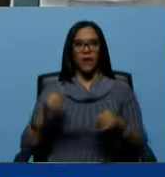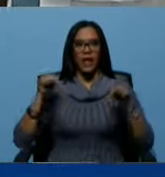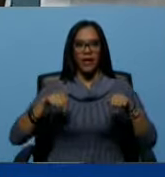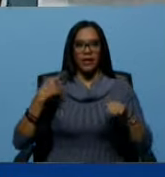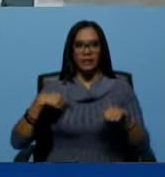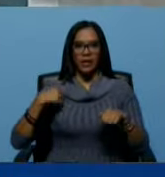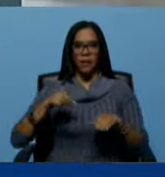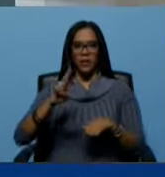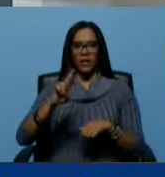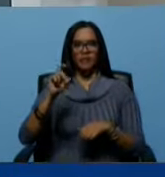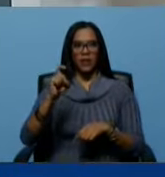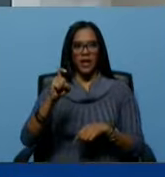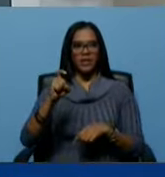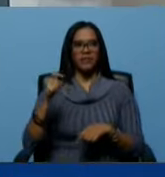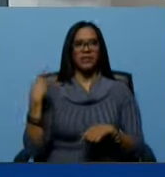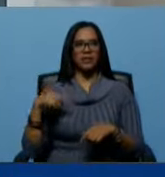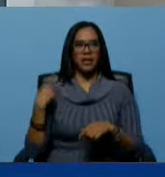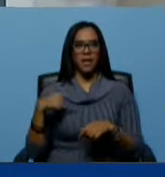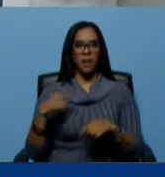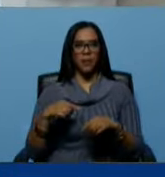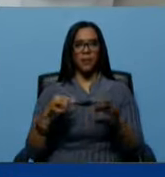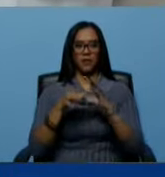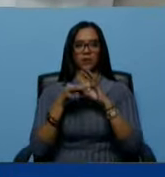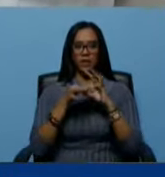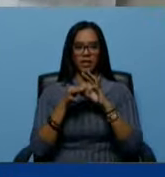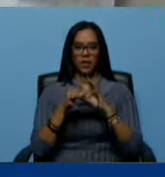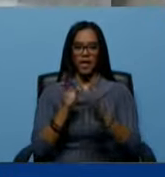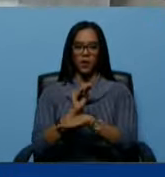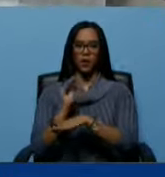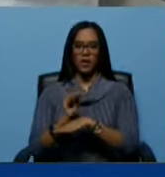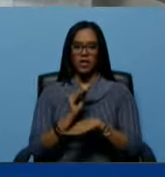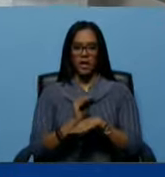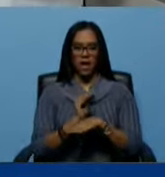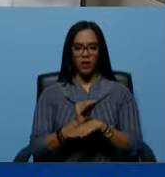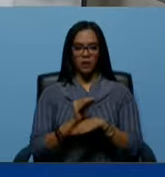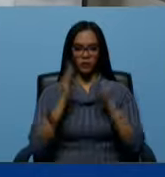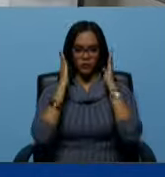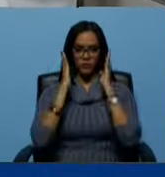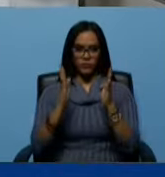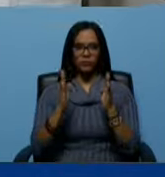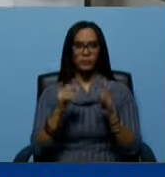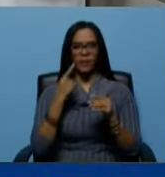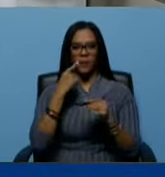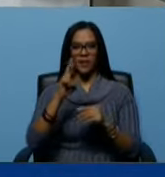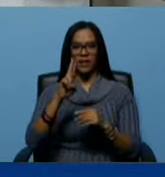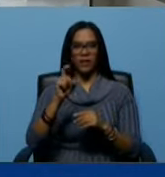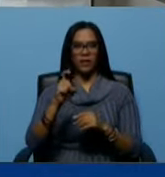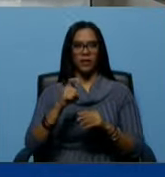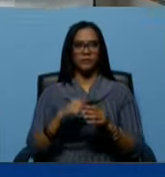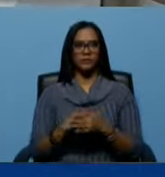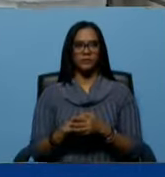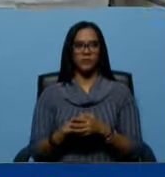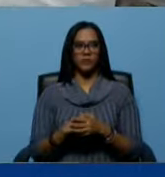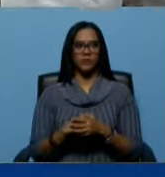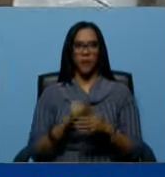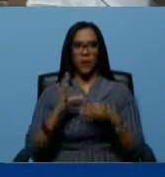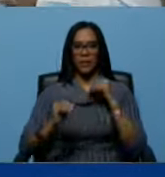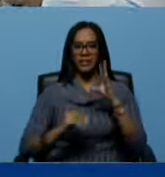Rayo X y aquí tenemos la unidad de cuidados intensivos, ¿verdad? ¿Qué podemos ver aquí en Rayo X? Bueno, es